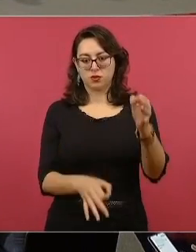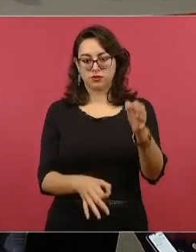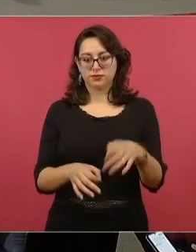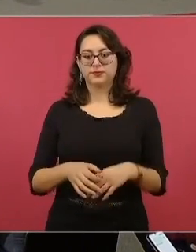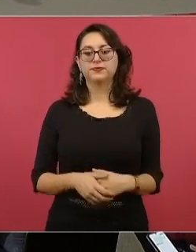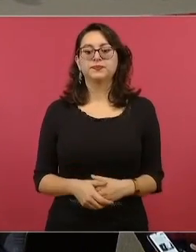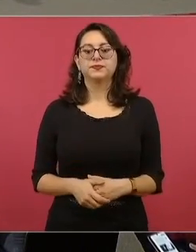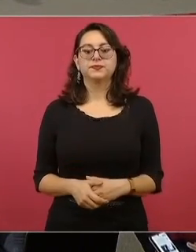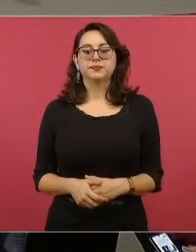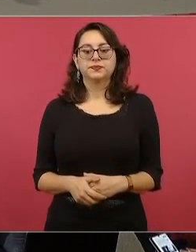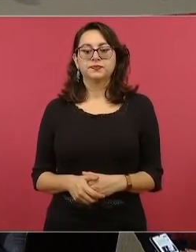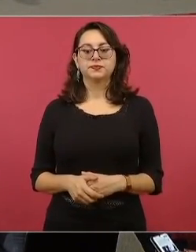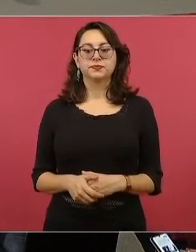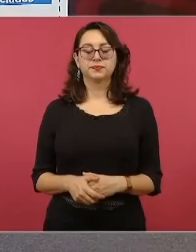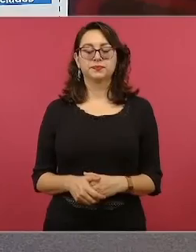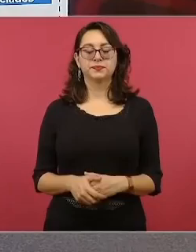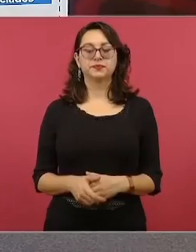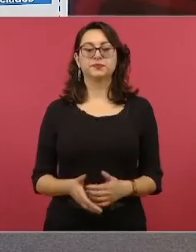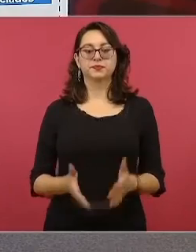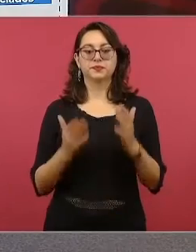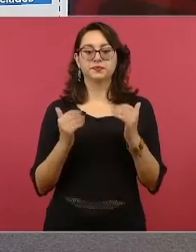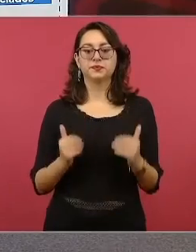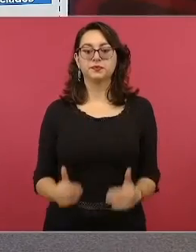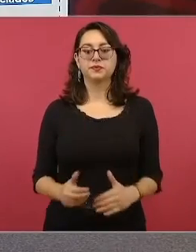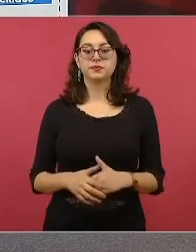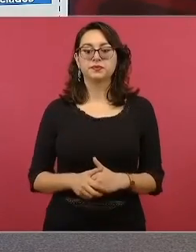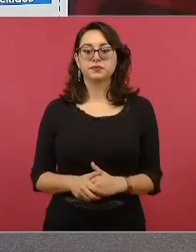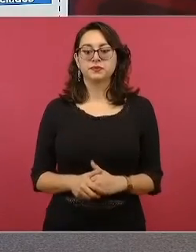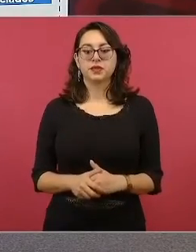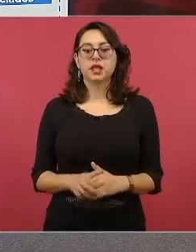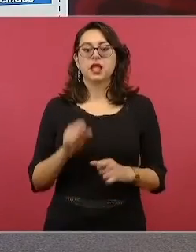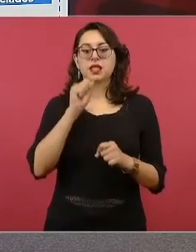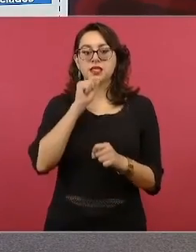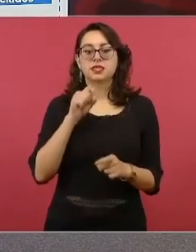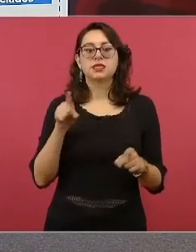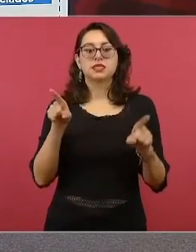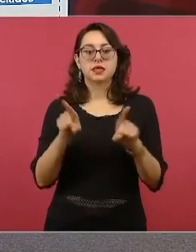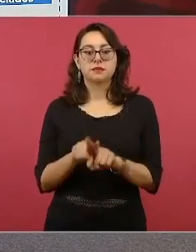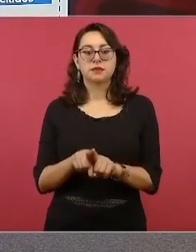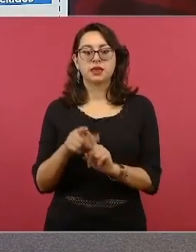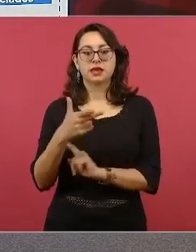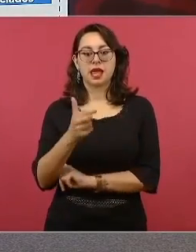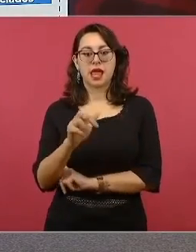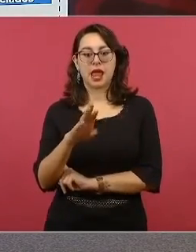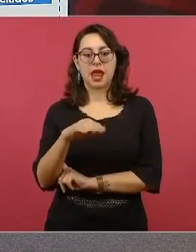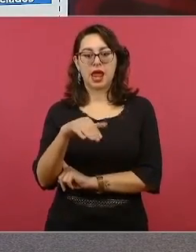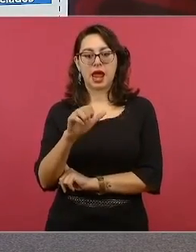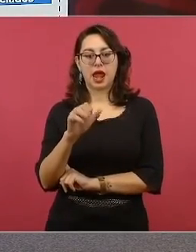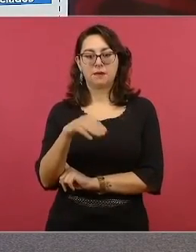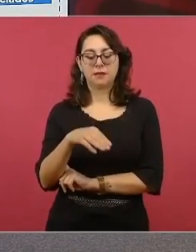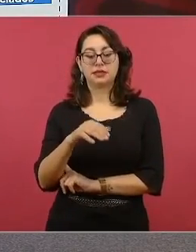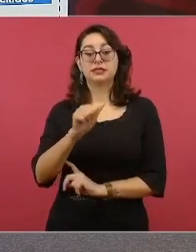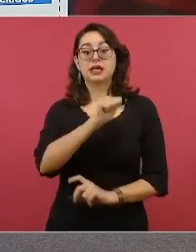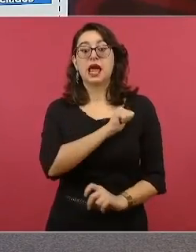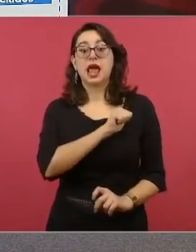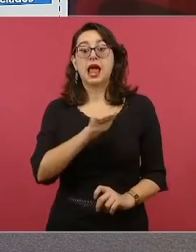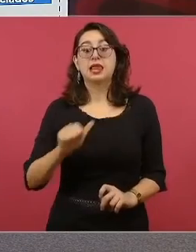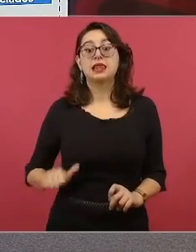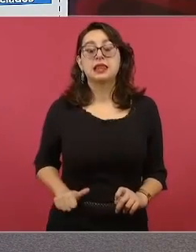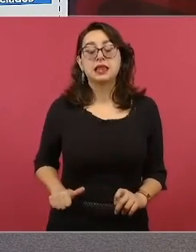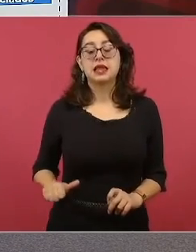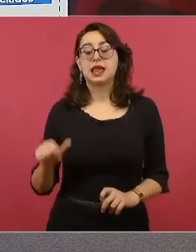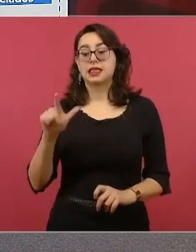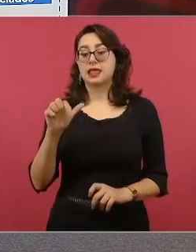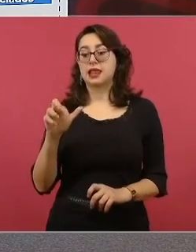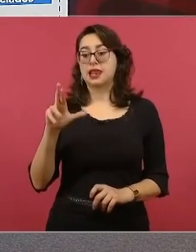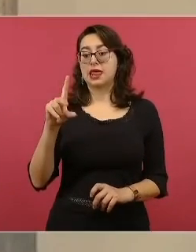También tenemos la detención de Hermas N., él fue alcalde en Lerdo de Tejada, Veracruz,